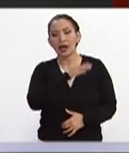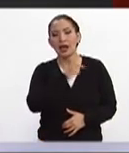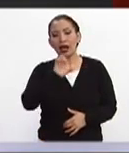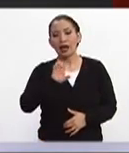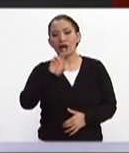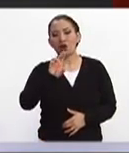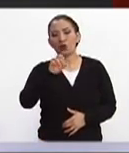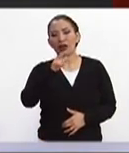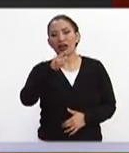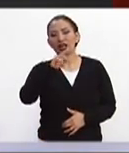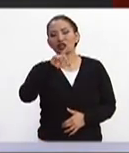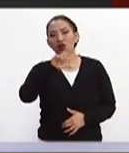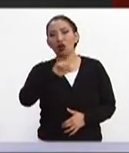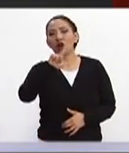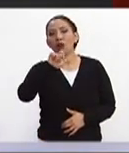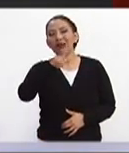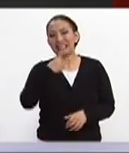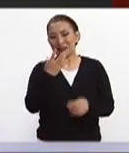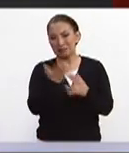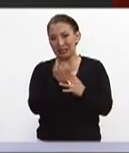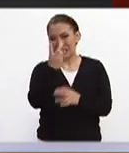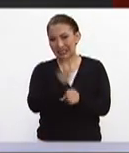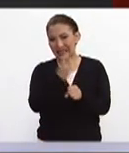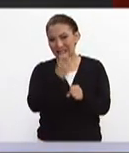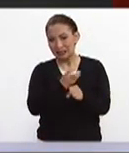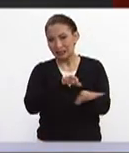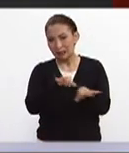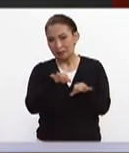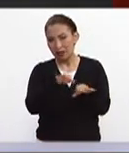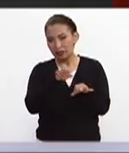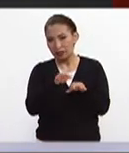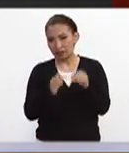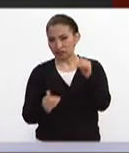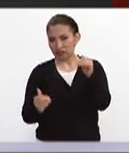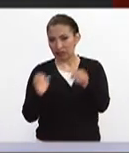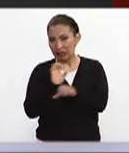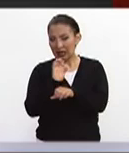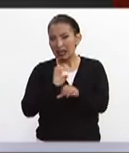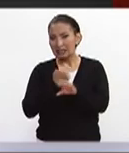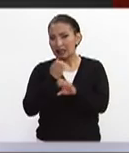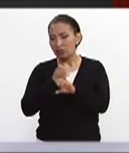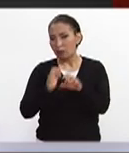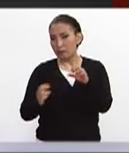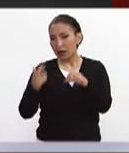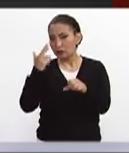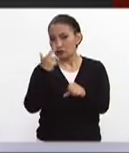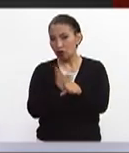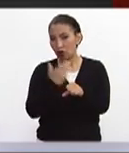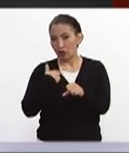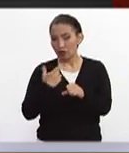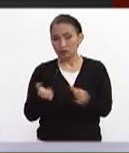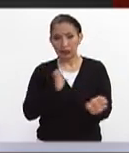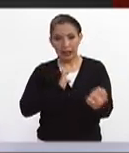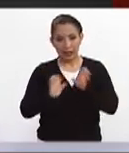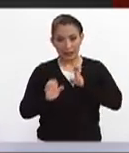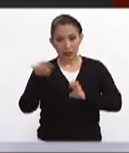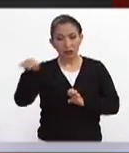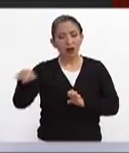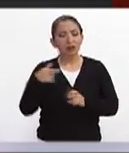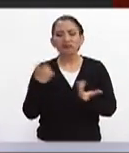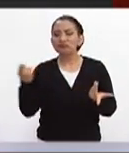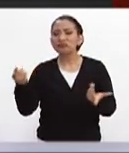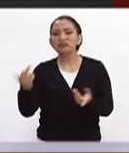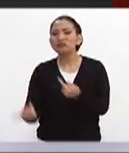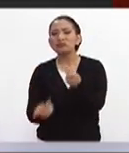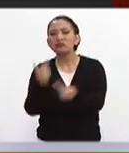Eugenio Leonardo López, jefe de la sección tercera Operaciones del Estado Mayor de la Defensa, para hablar precisamente cómo ha